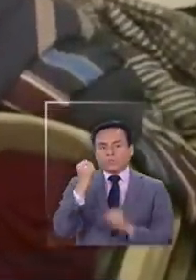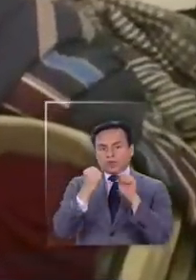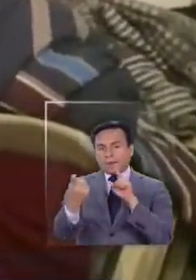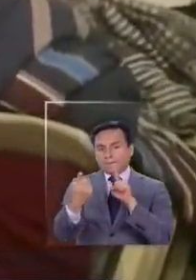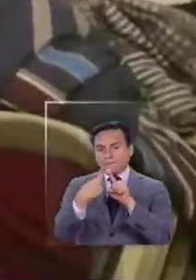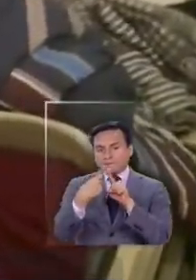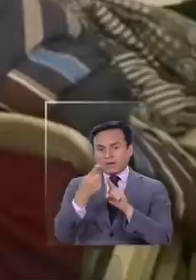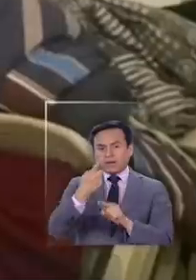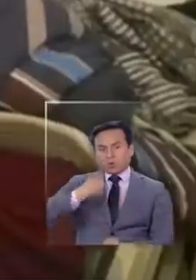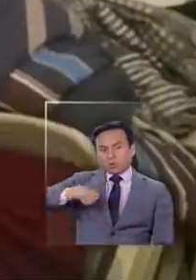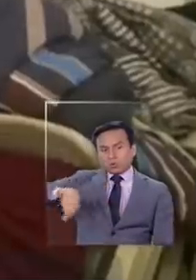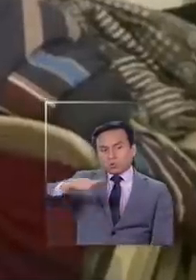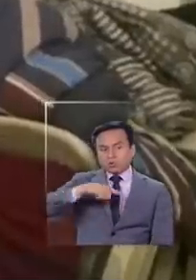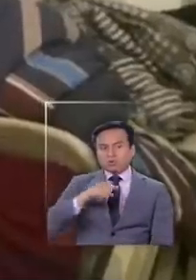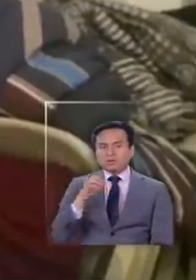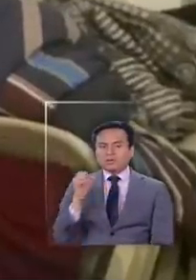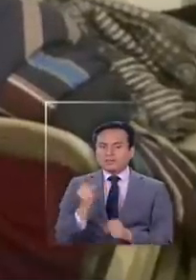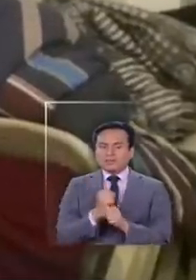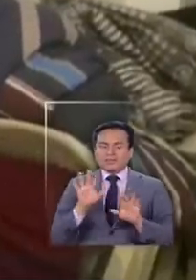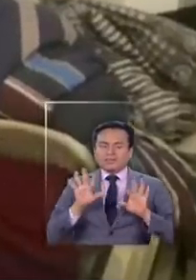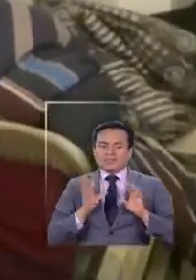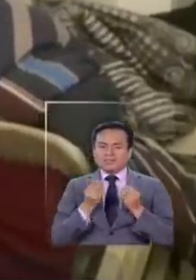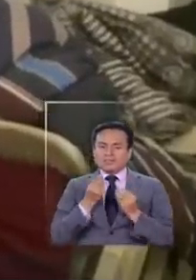participar con nosotros en esta linda obra.